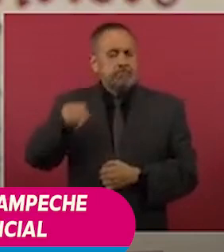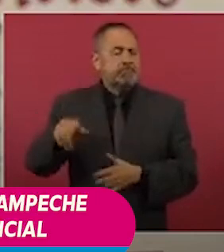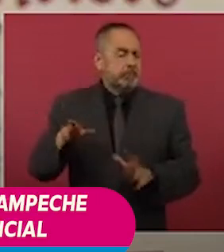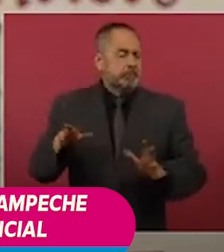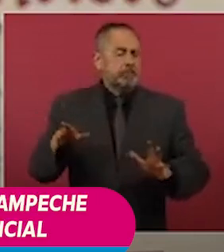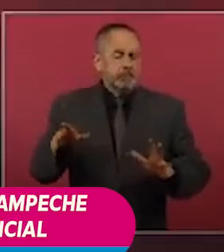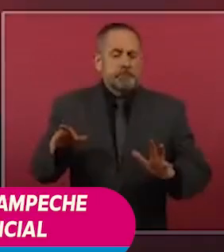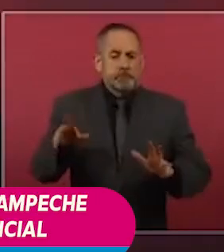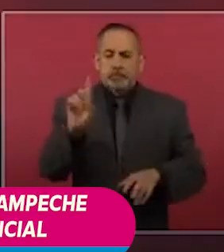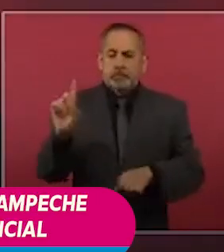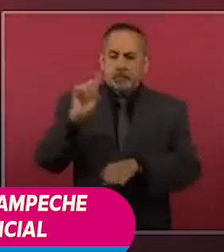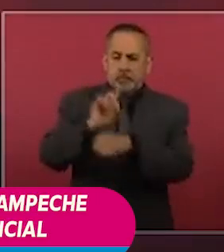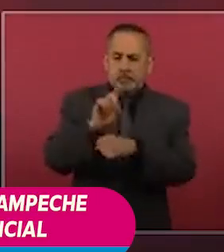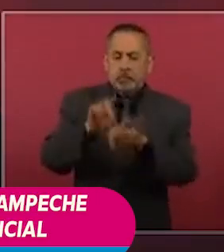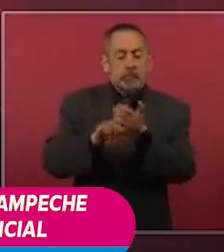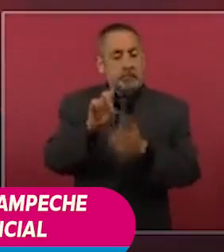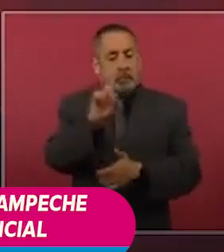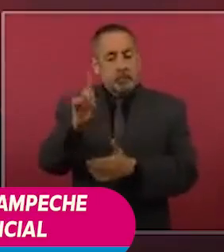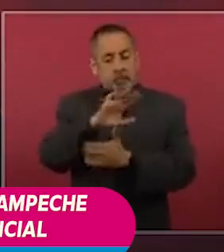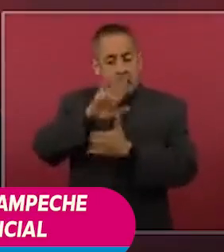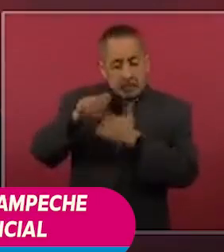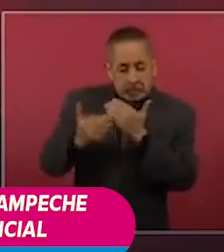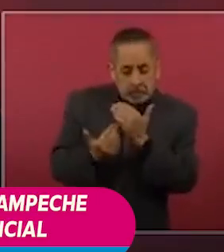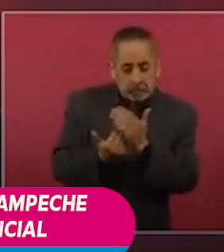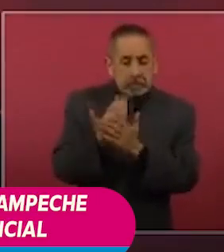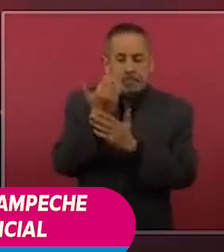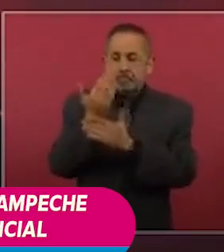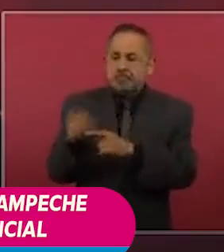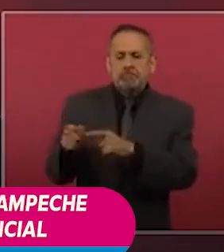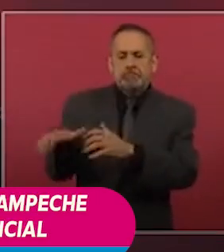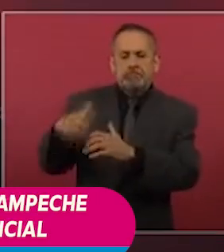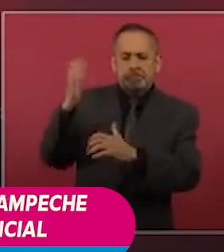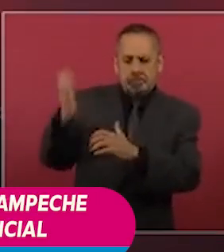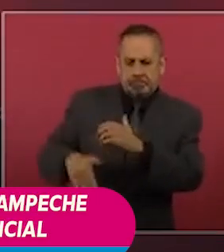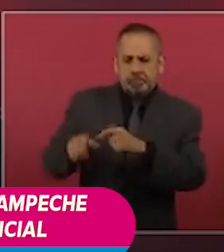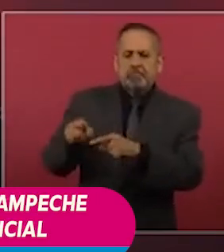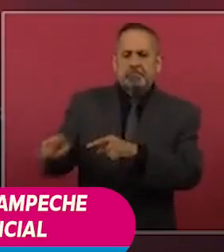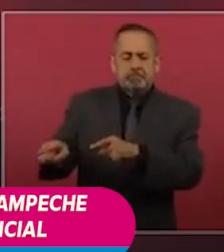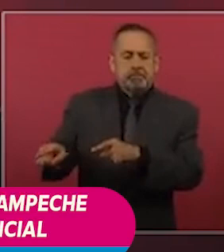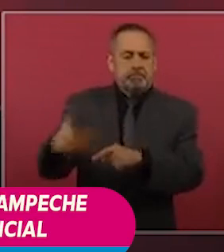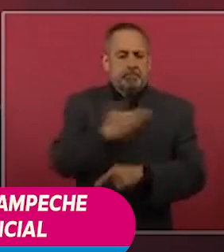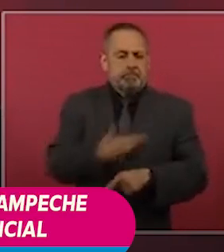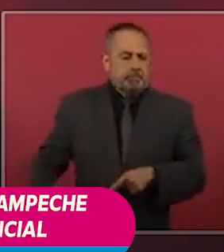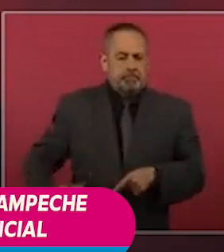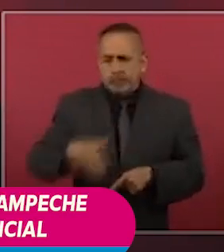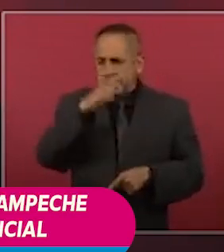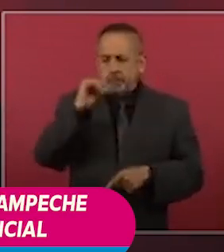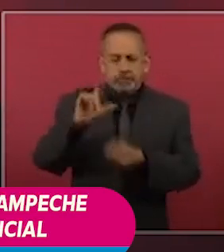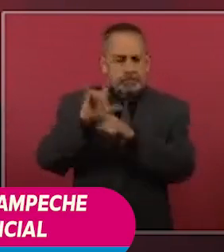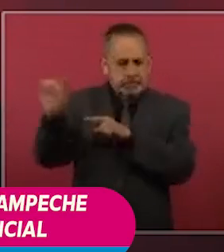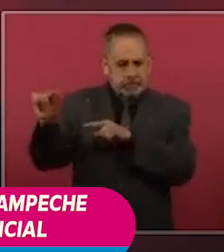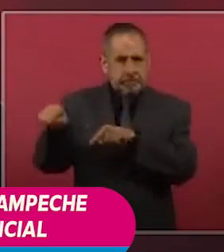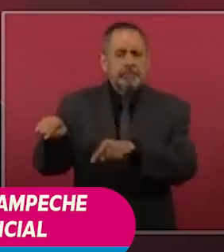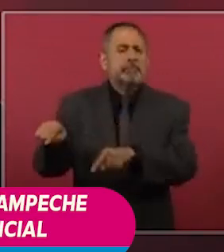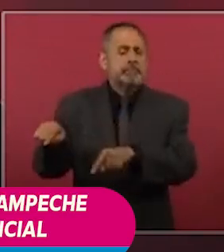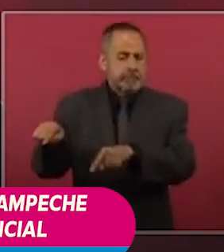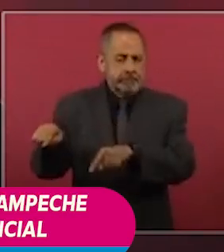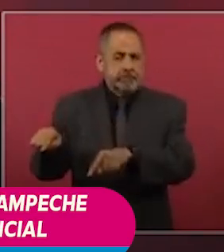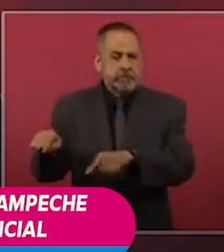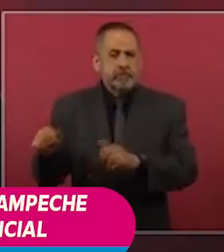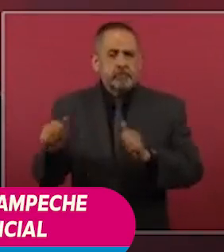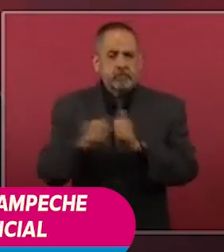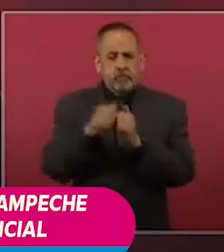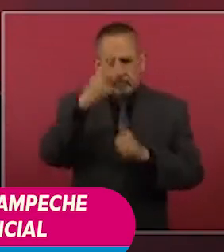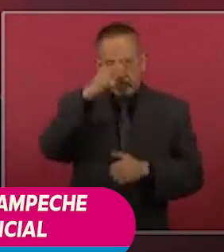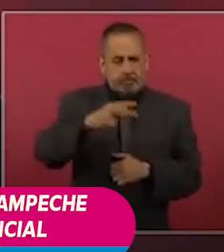el día domingo por la mañana concluye la visita del señor presidente de Cuba y que por parte de